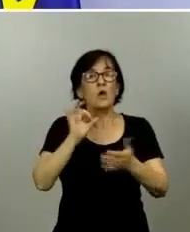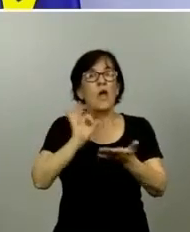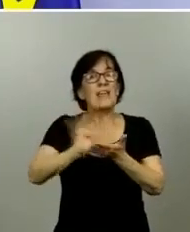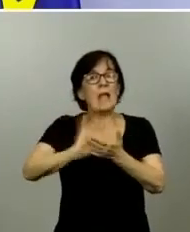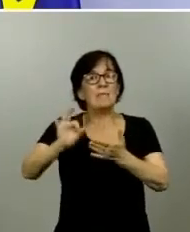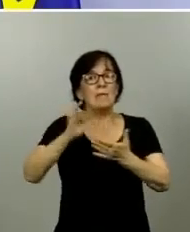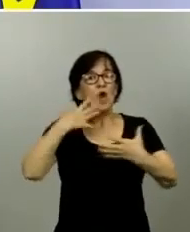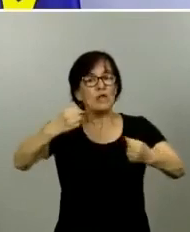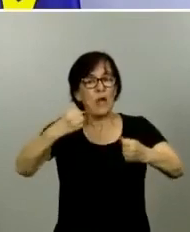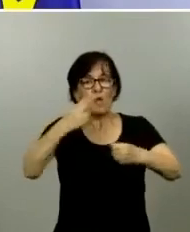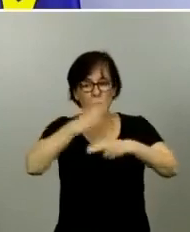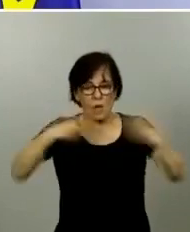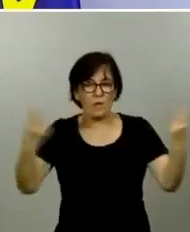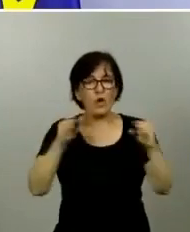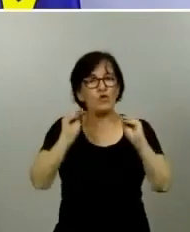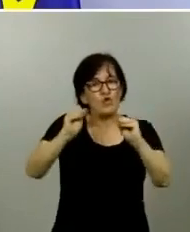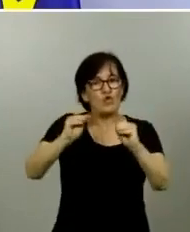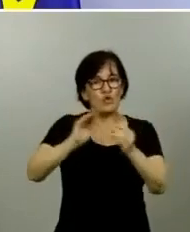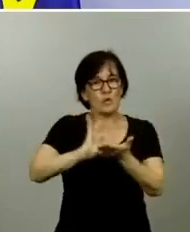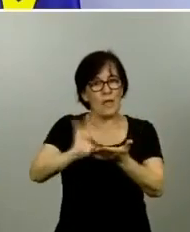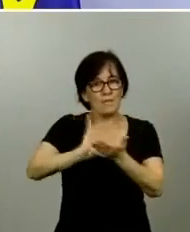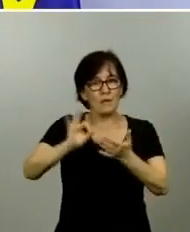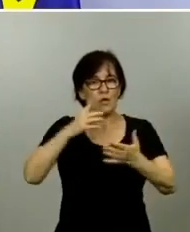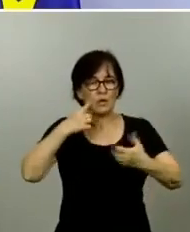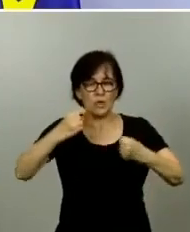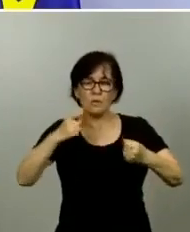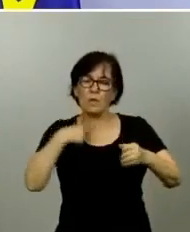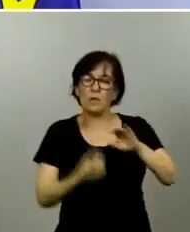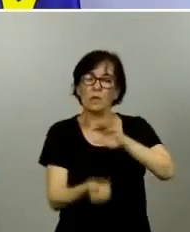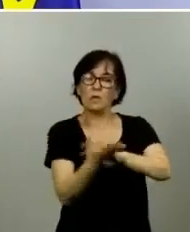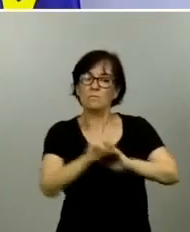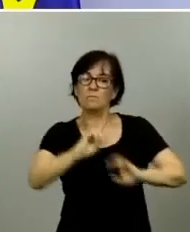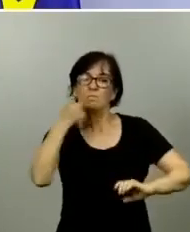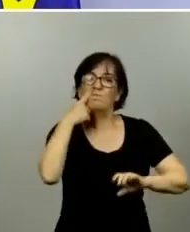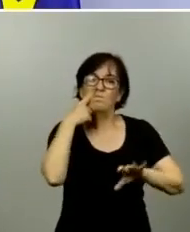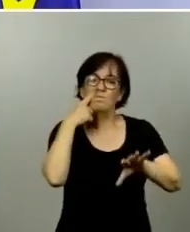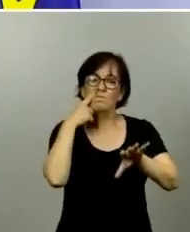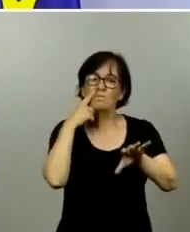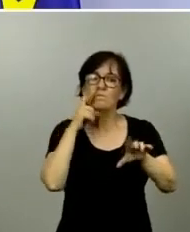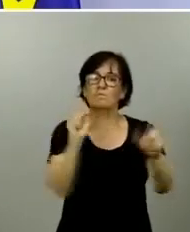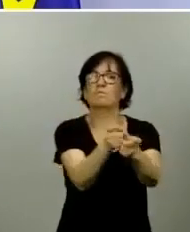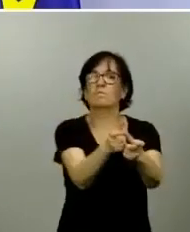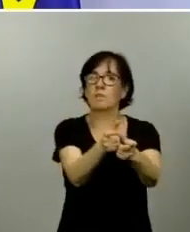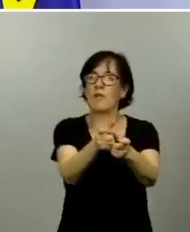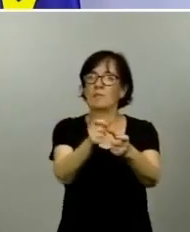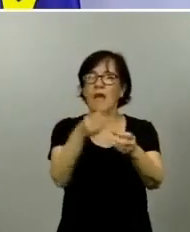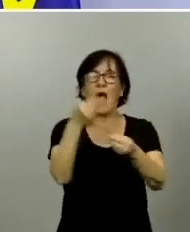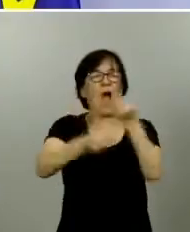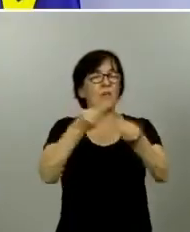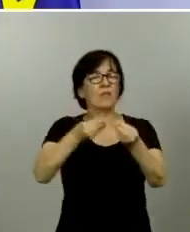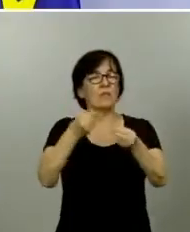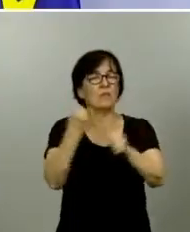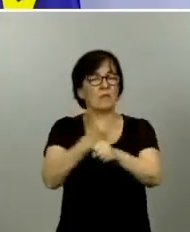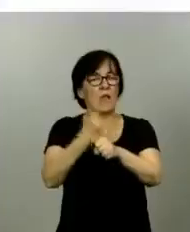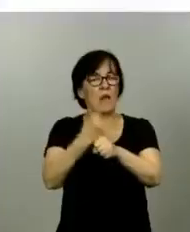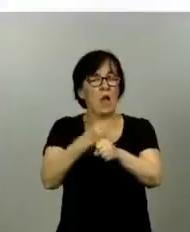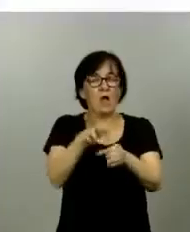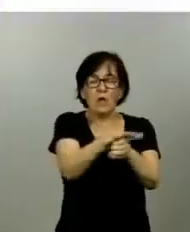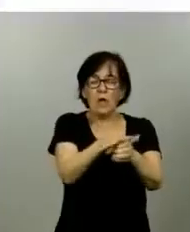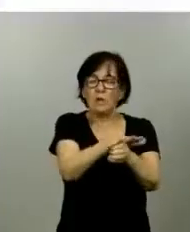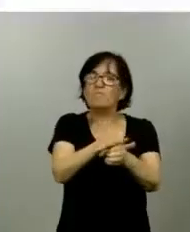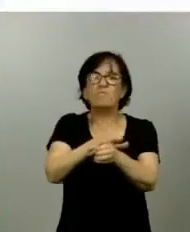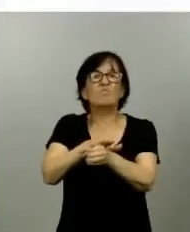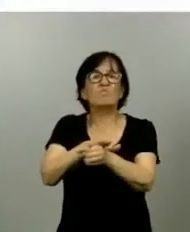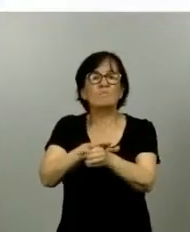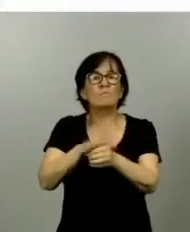servicios de sanitarios, los que identifican los brotes de forma muy precoz y muy localizada, lo que permite acciones muy locales que hasta ahora están consiguiendo